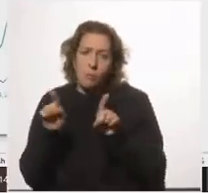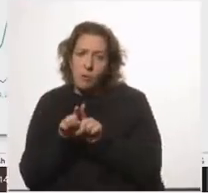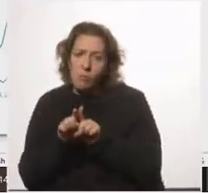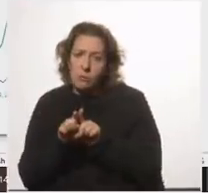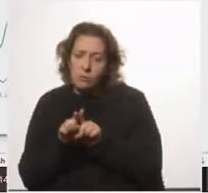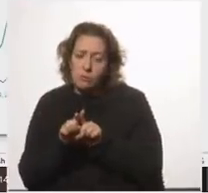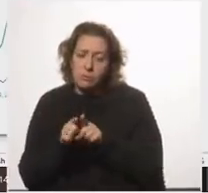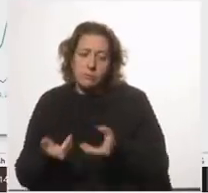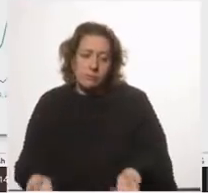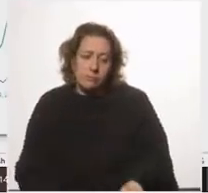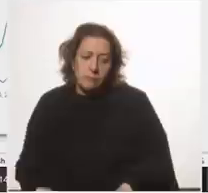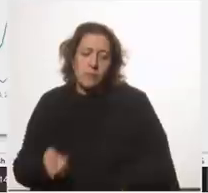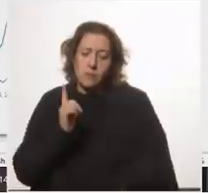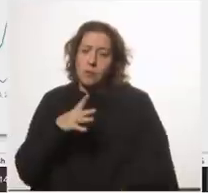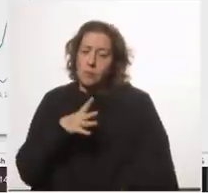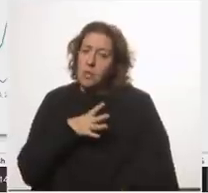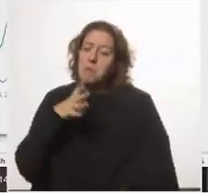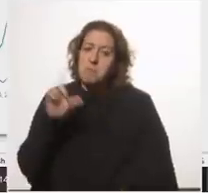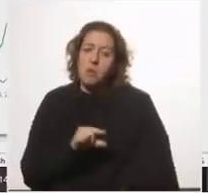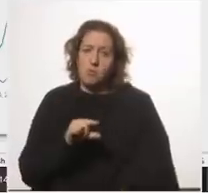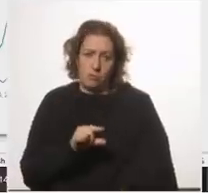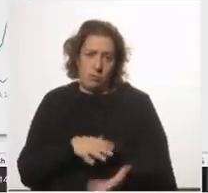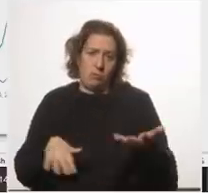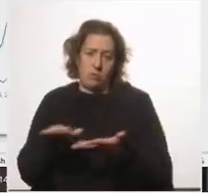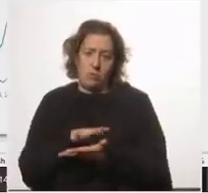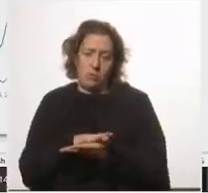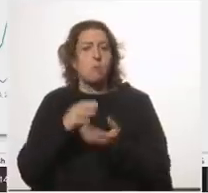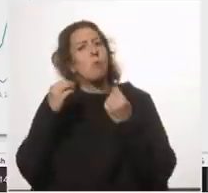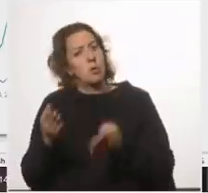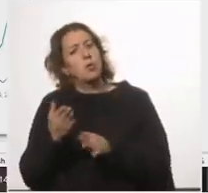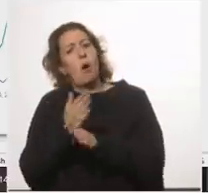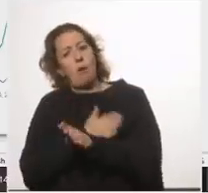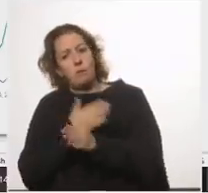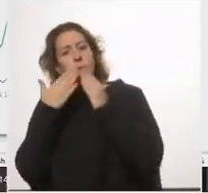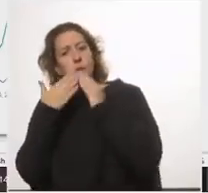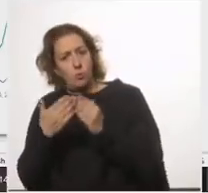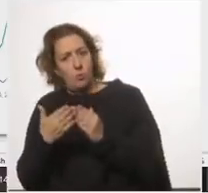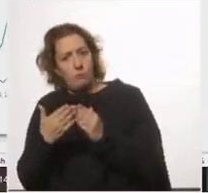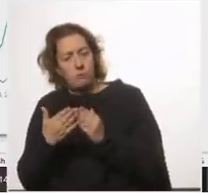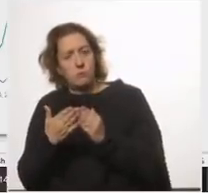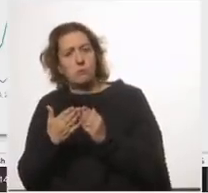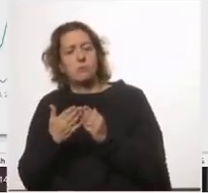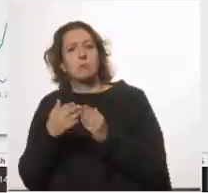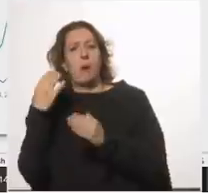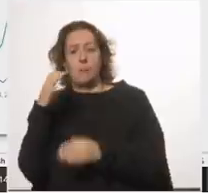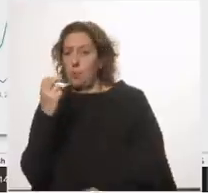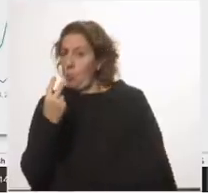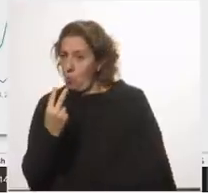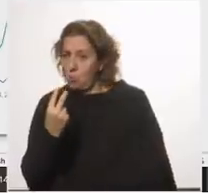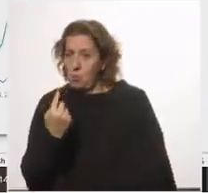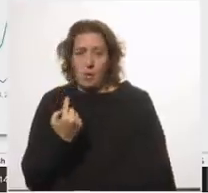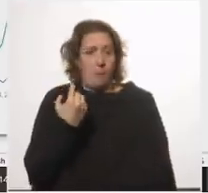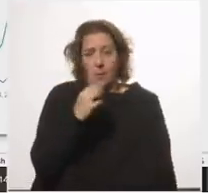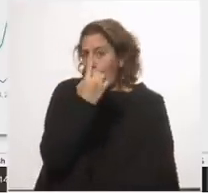tendríamos menos casos por eso antes de preguntar antes de pasar a las preguntas de este capítulo 2 porque el 1 no tenía